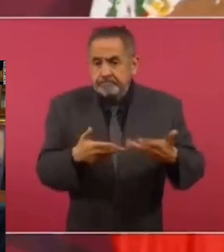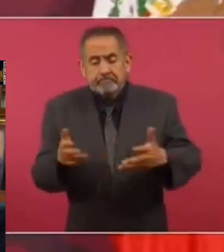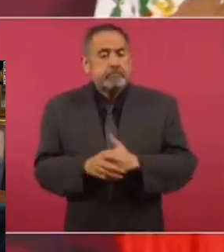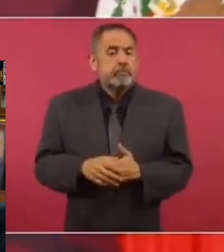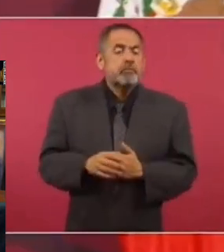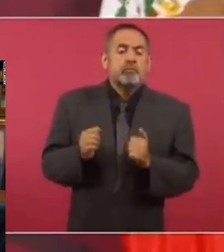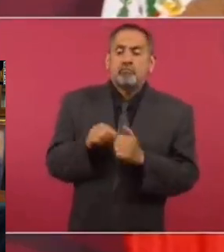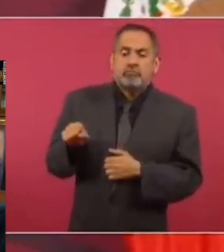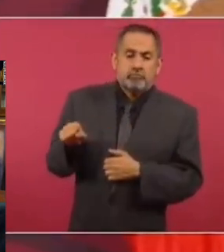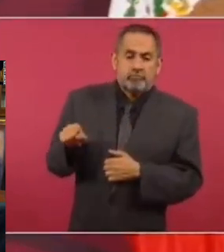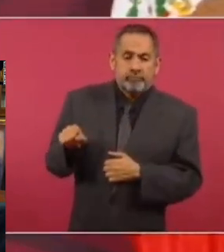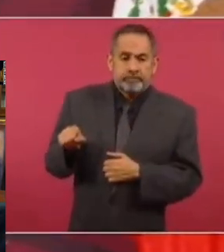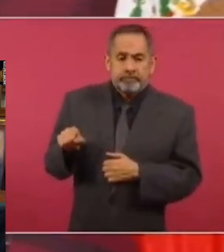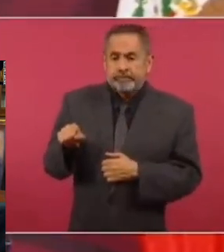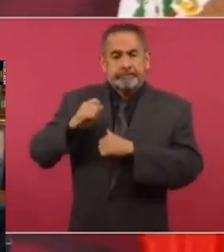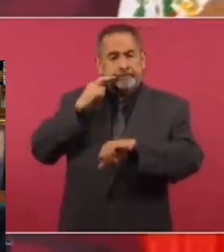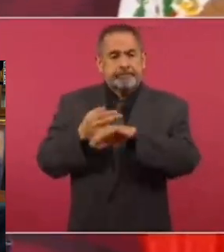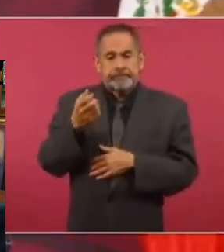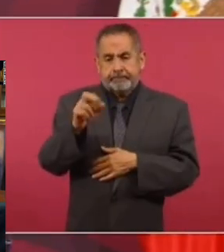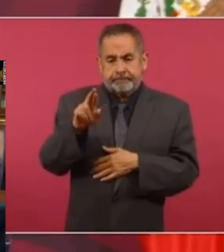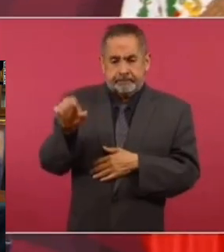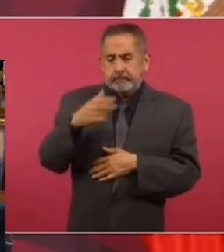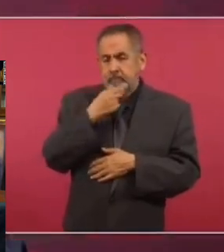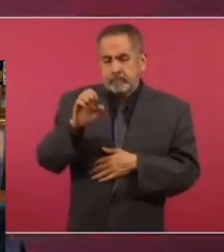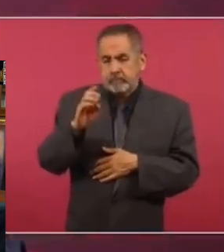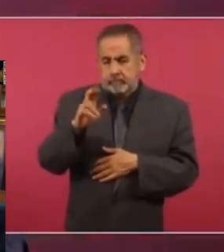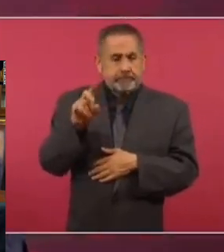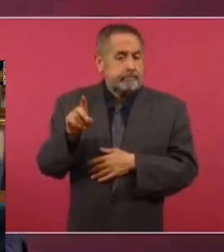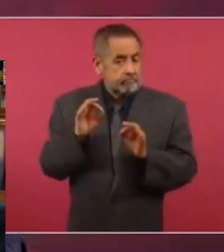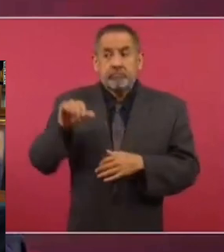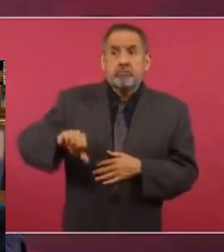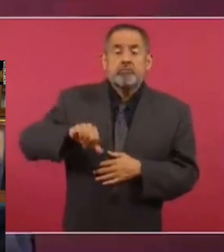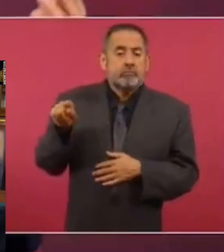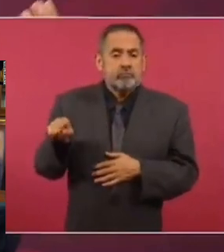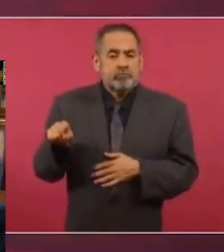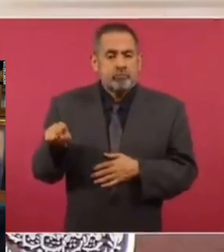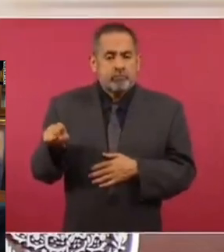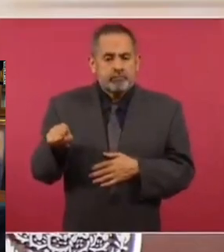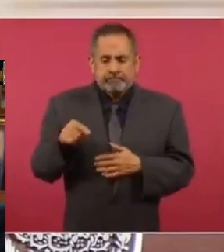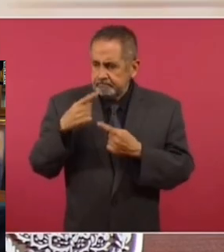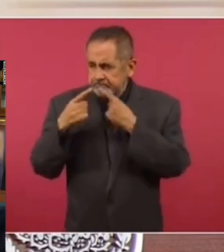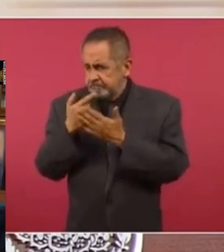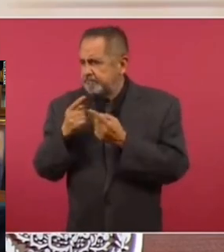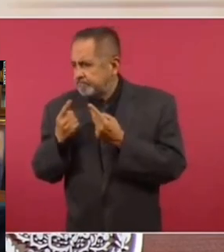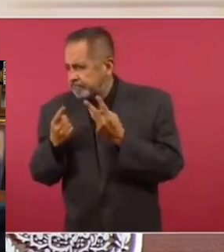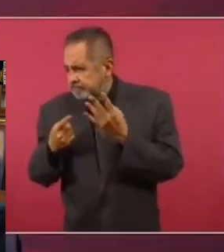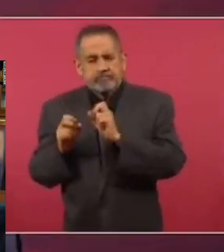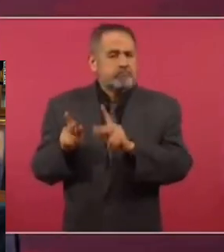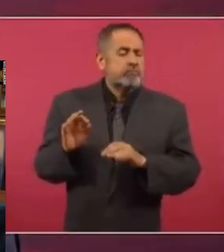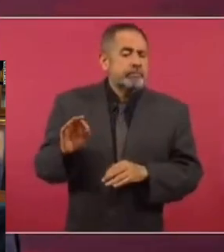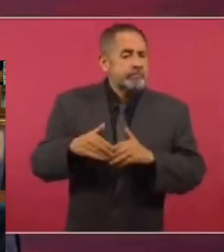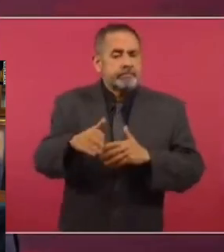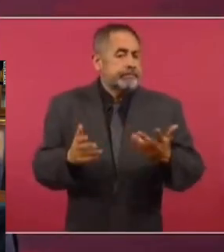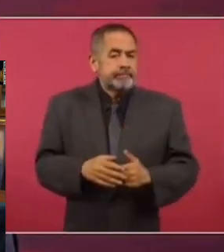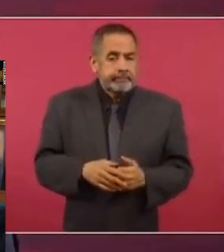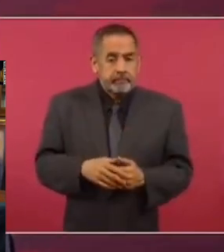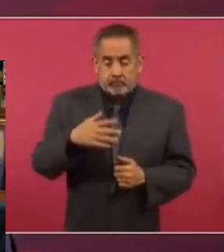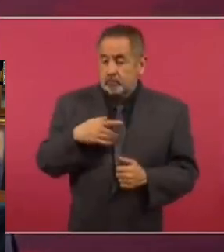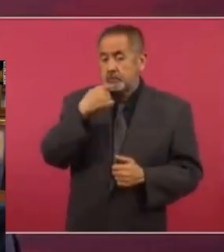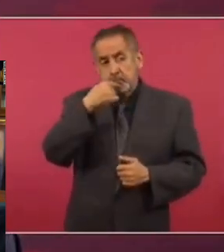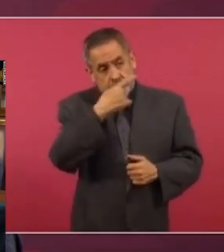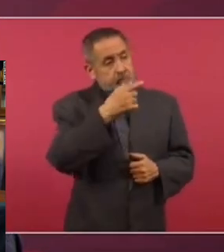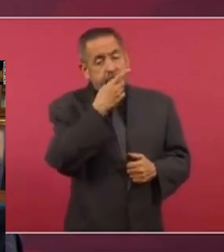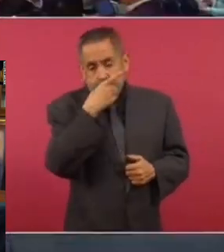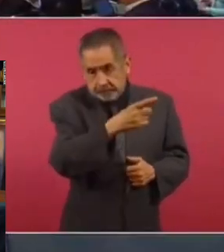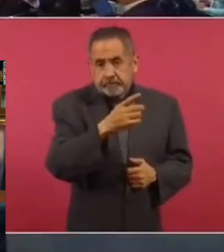a cargo de toda esta acción el secretario de Relaciones Exteriores, Marcelo Ebrat. Hoy hicimos un recuento. Y, como le dije al